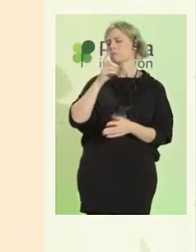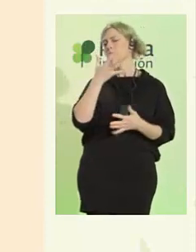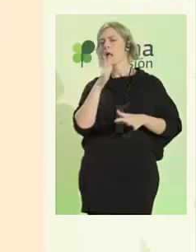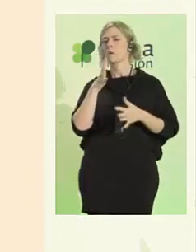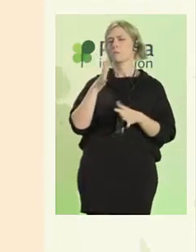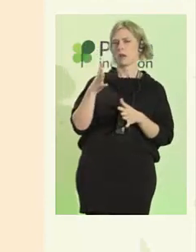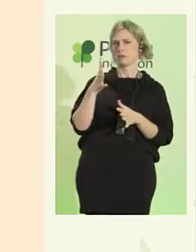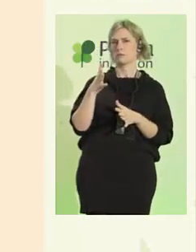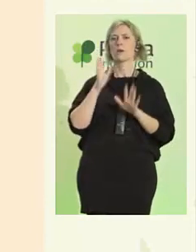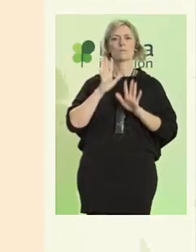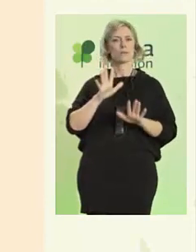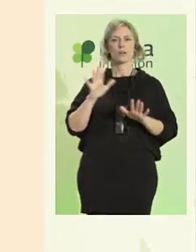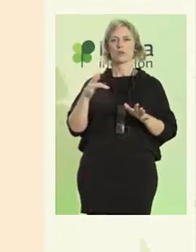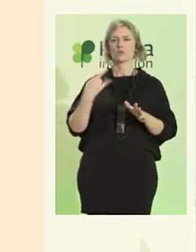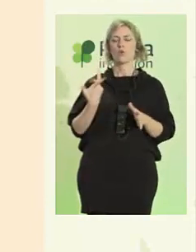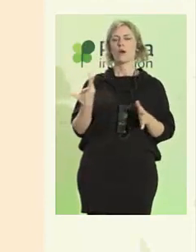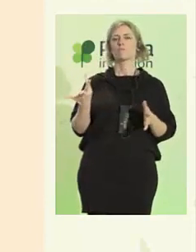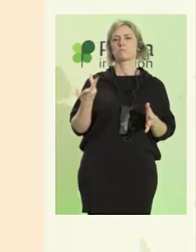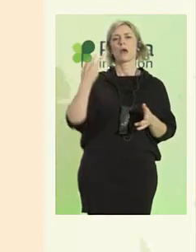lleno.